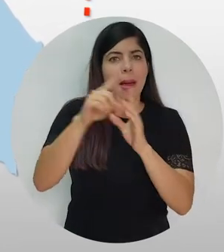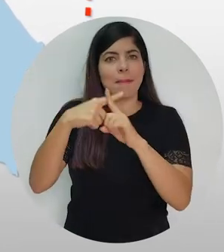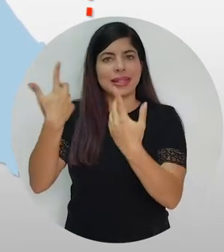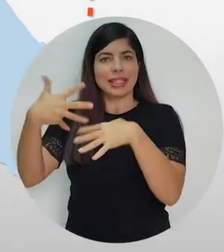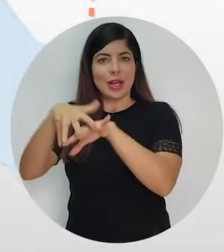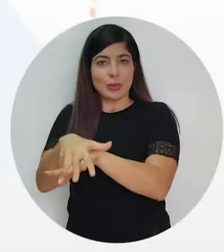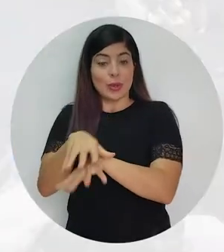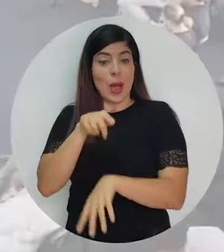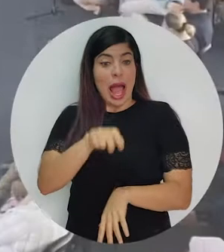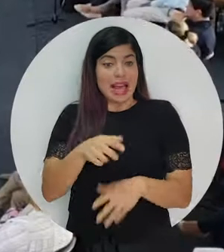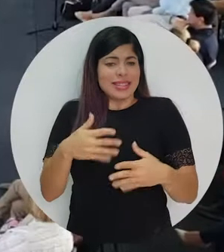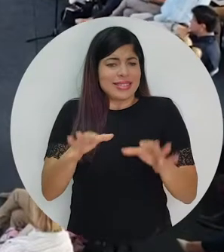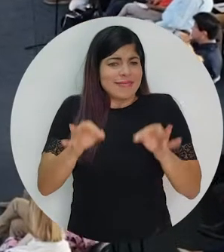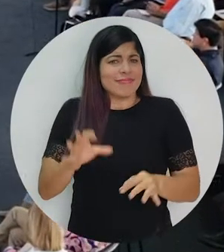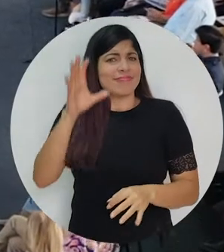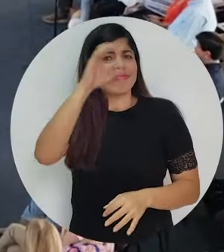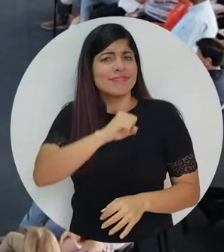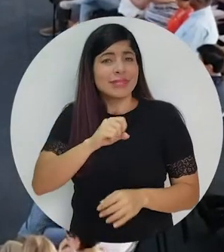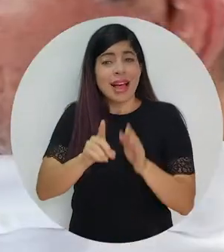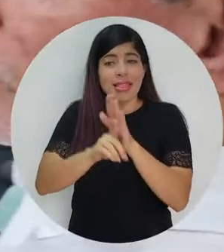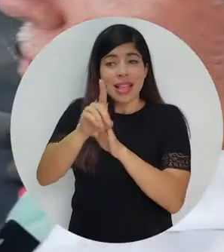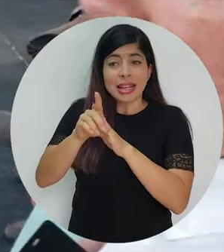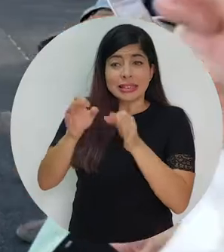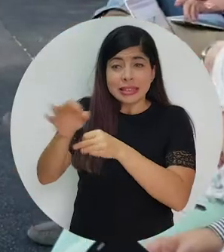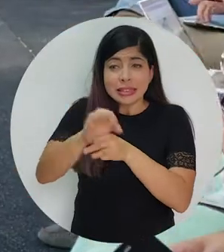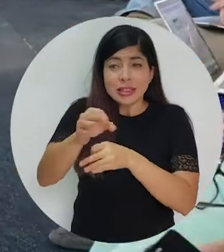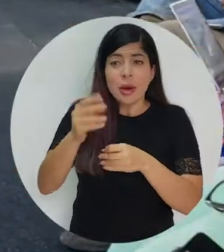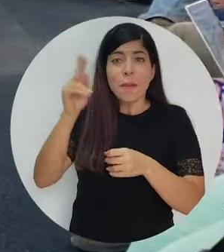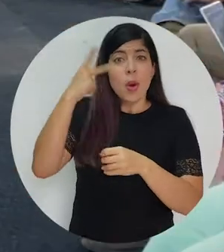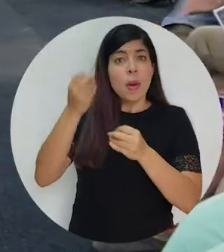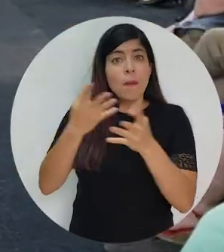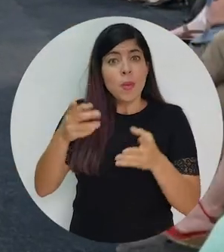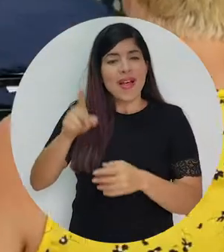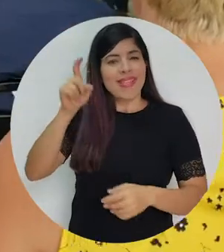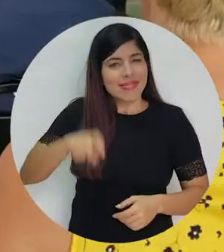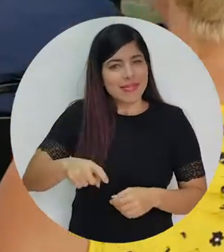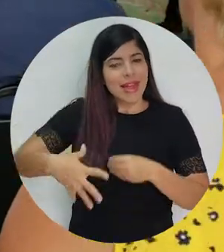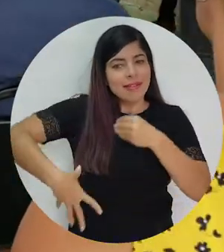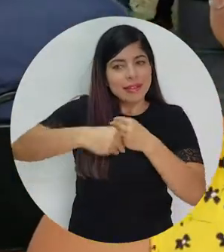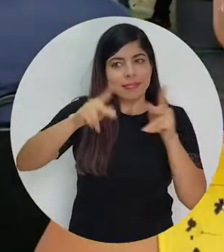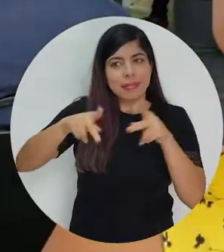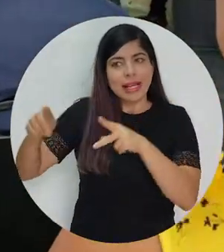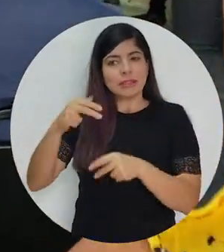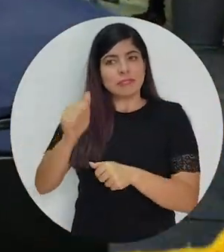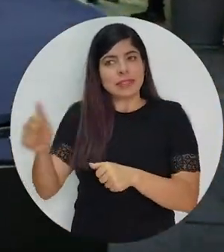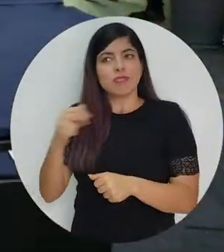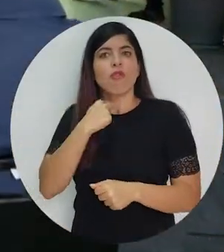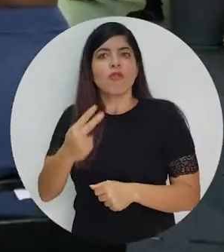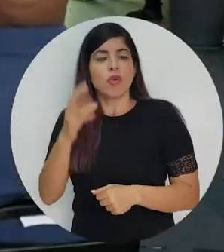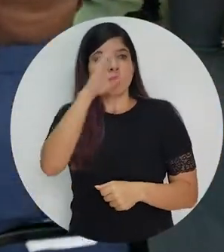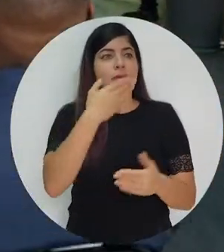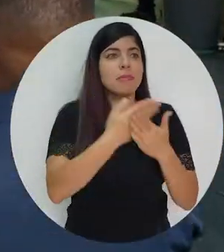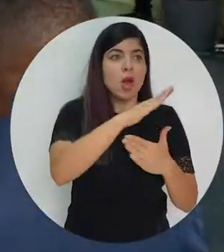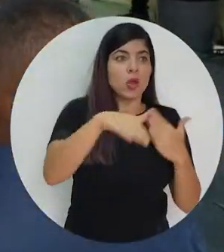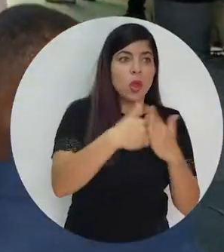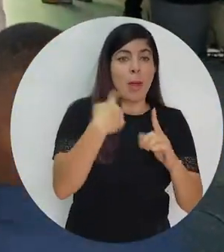inclusión. Desde aquí hemos confirmado que el desarrollo territorial y las políticas públicas deben contar con la voz de la ciudadanía, el